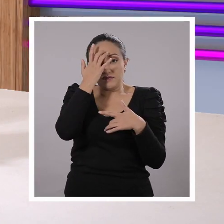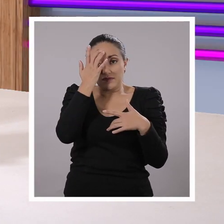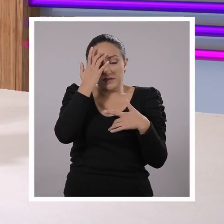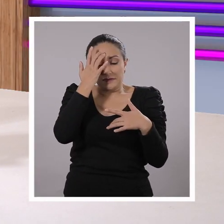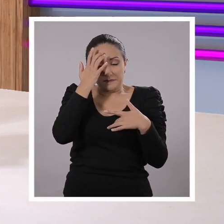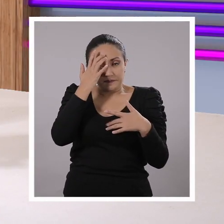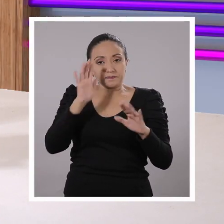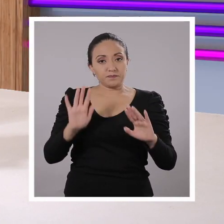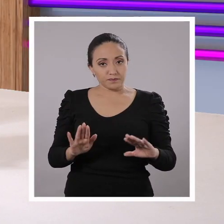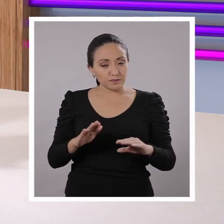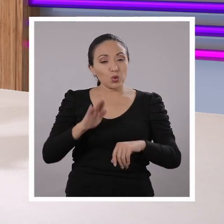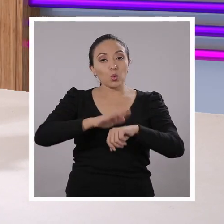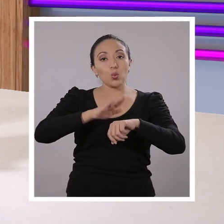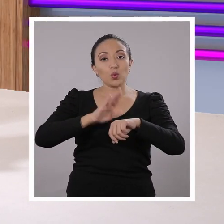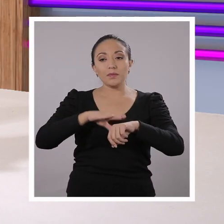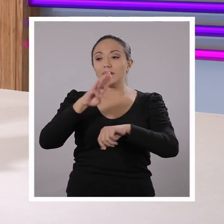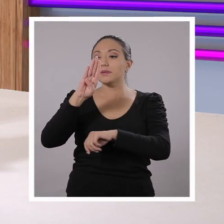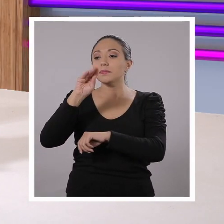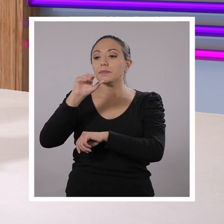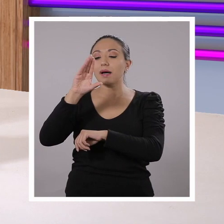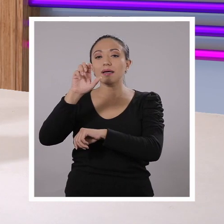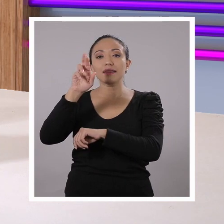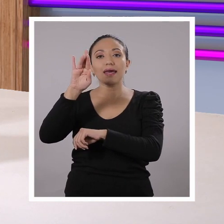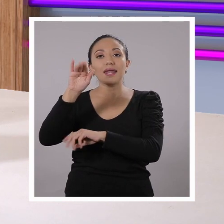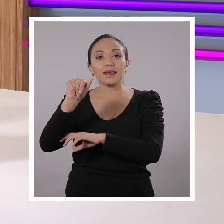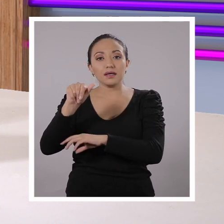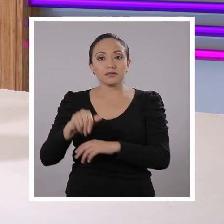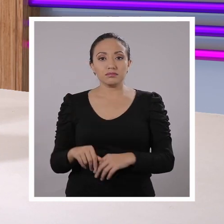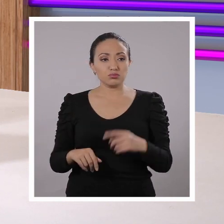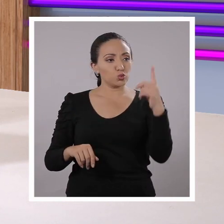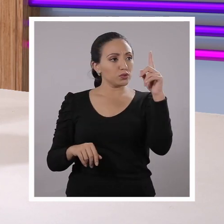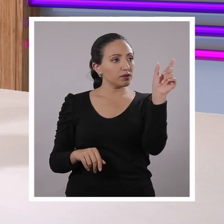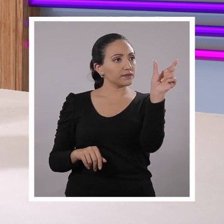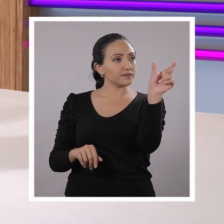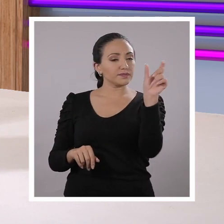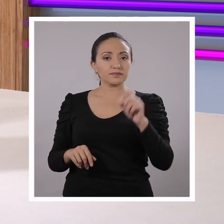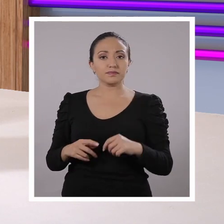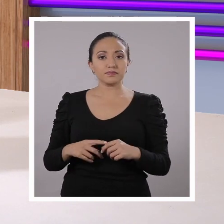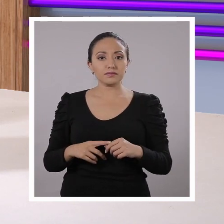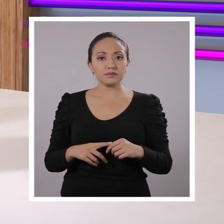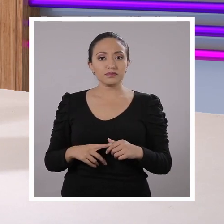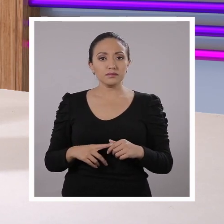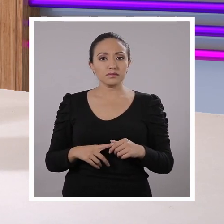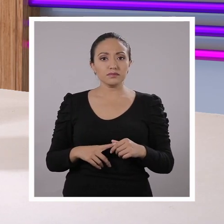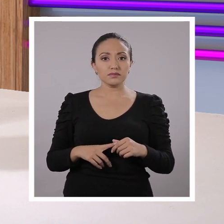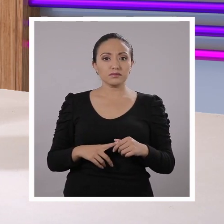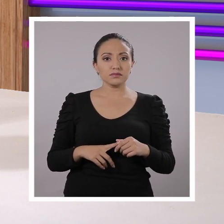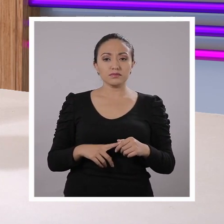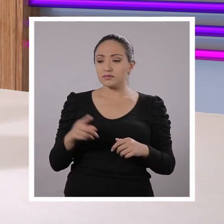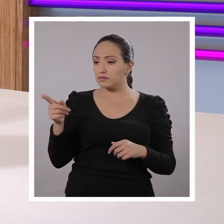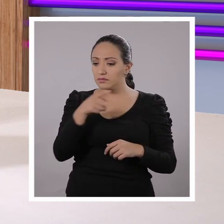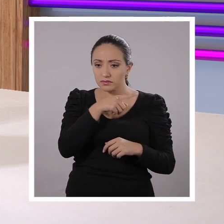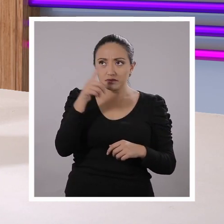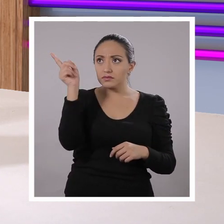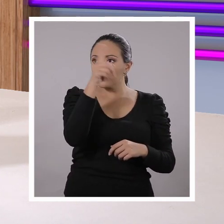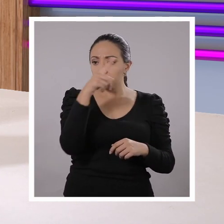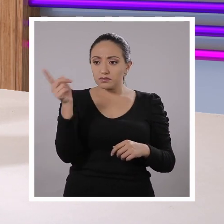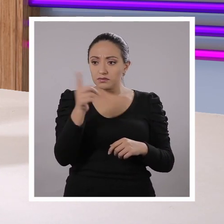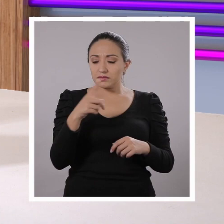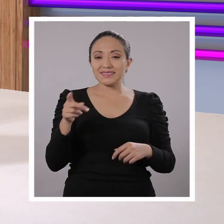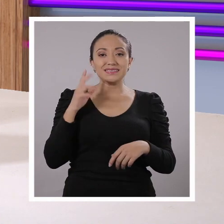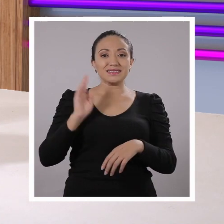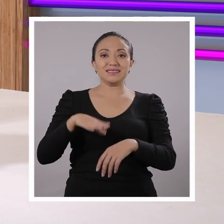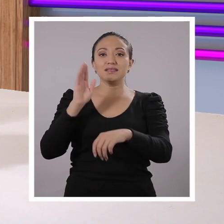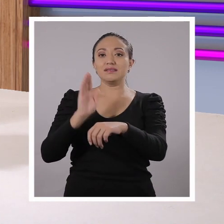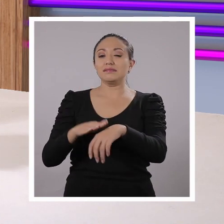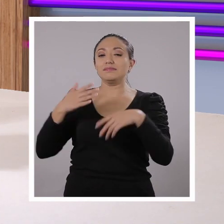utilizan para tratar infecciones de origen bacterial. Pero nos falta una. ¿Cuál? No te dije toxinas. No.